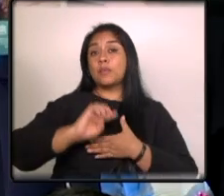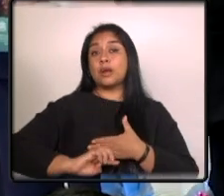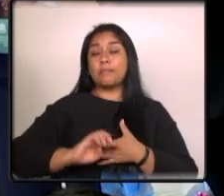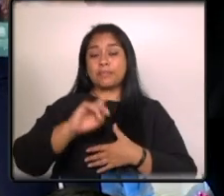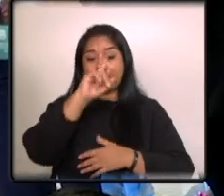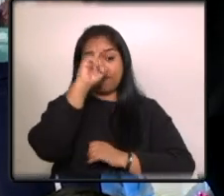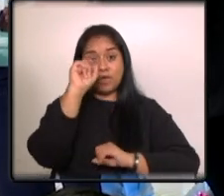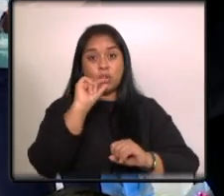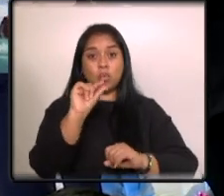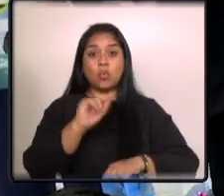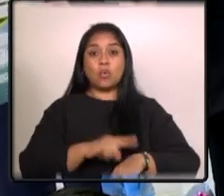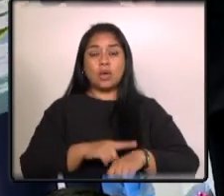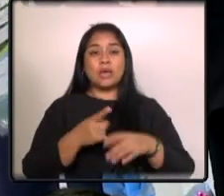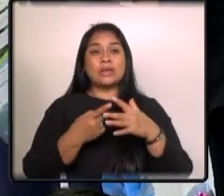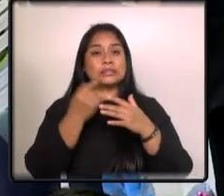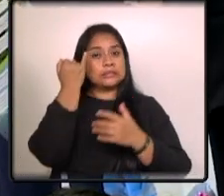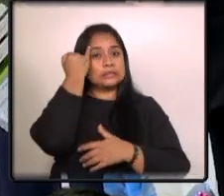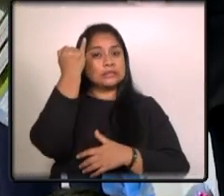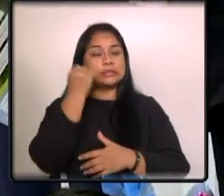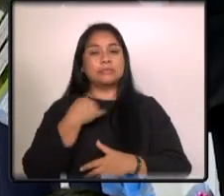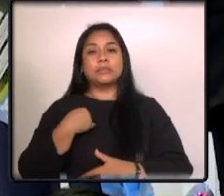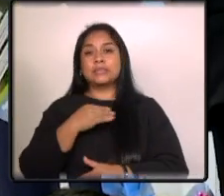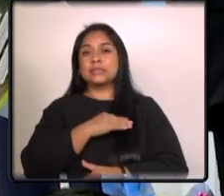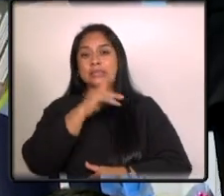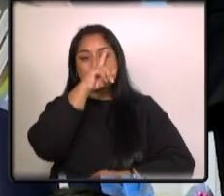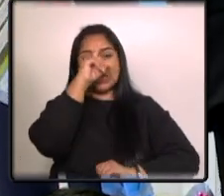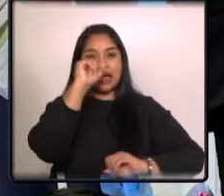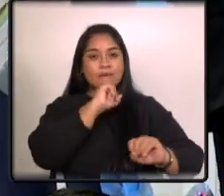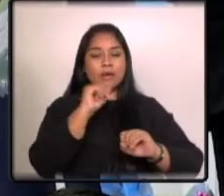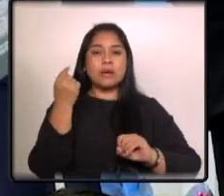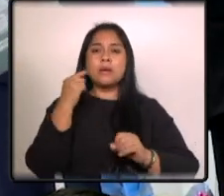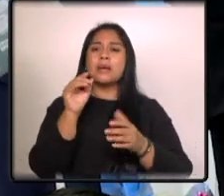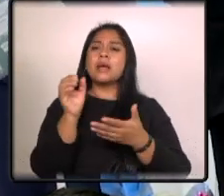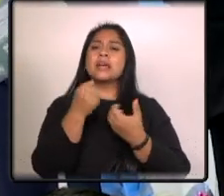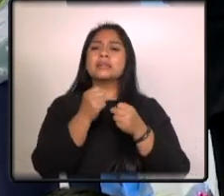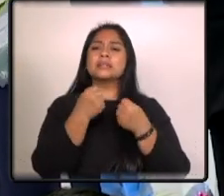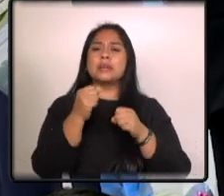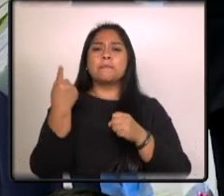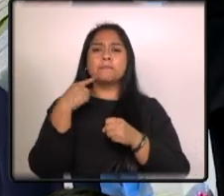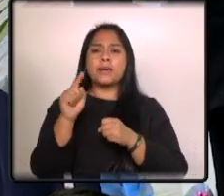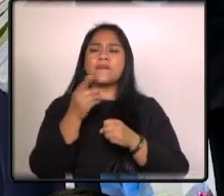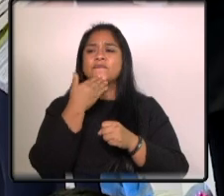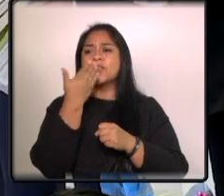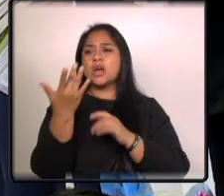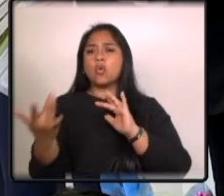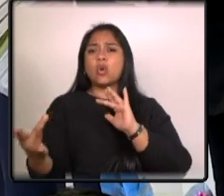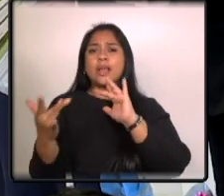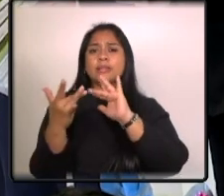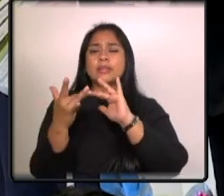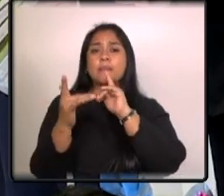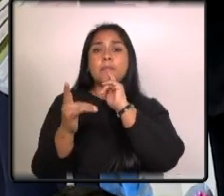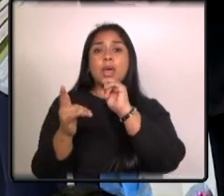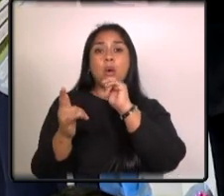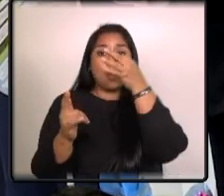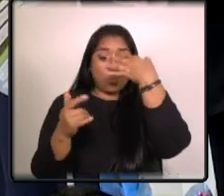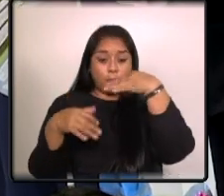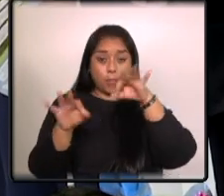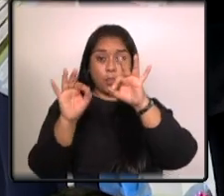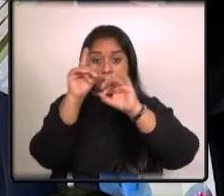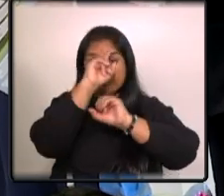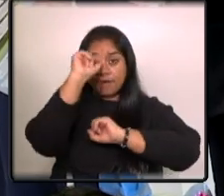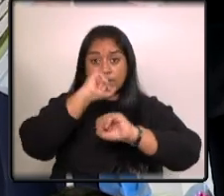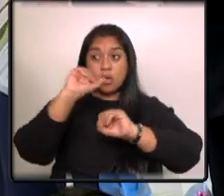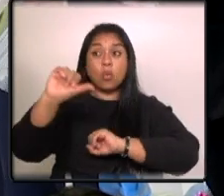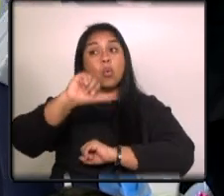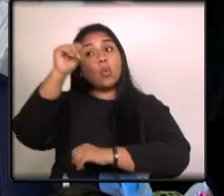es una iniciativa del ministerio de trabajo diseñada para facilitar las conexiones entre las mejores oportunidades de trabajo en